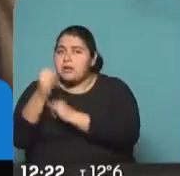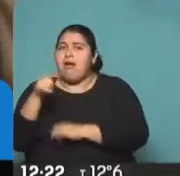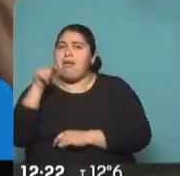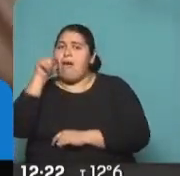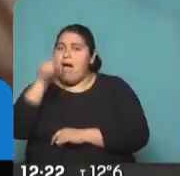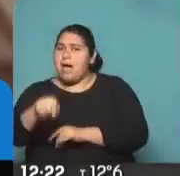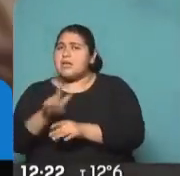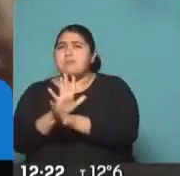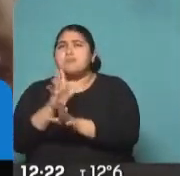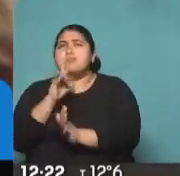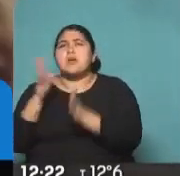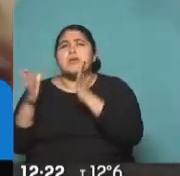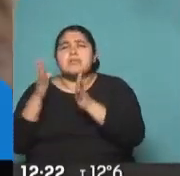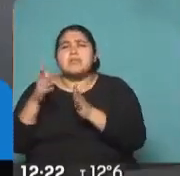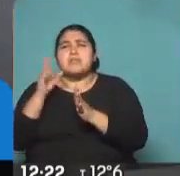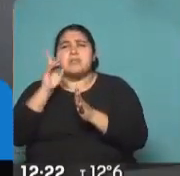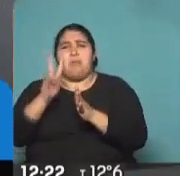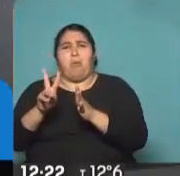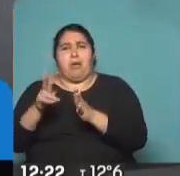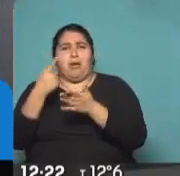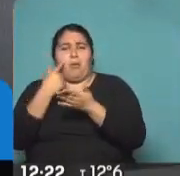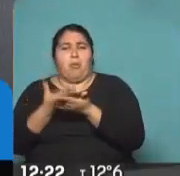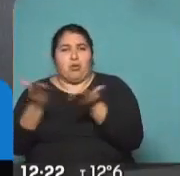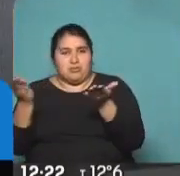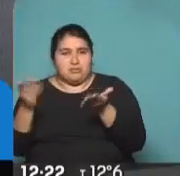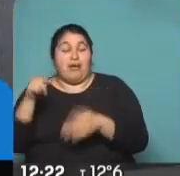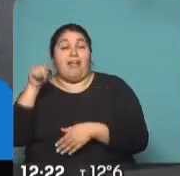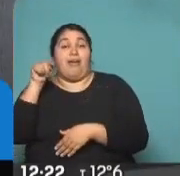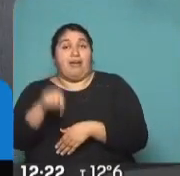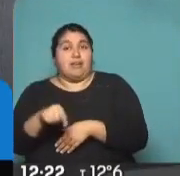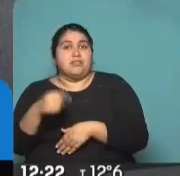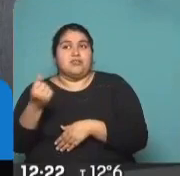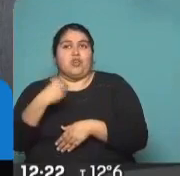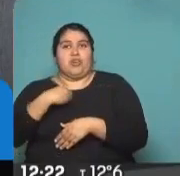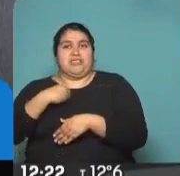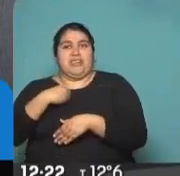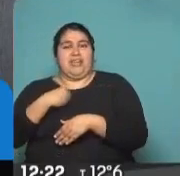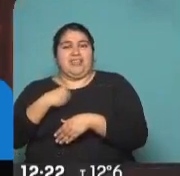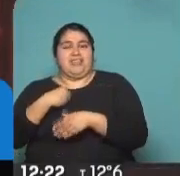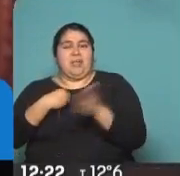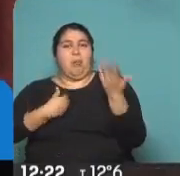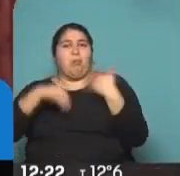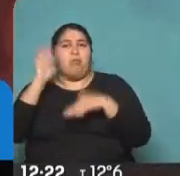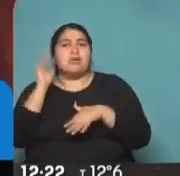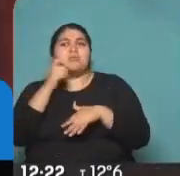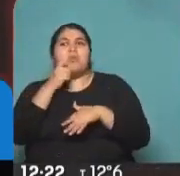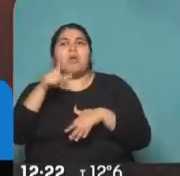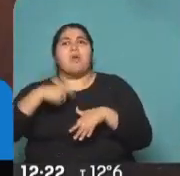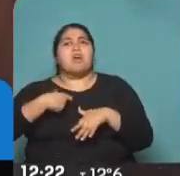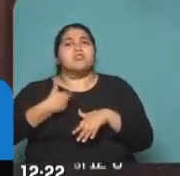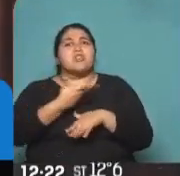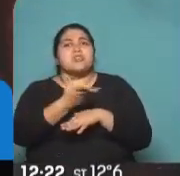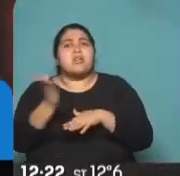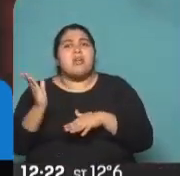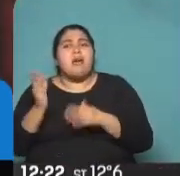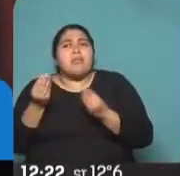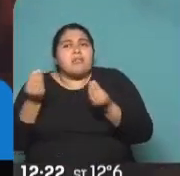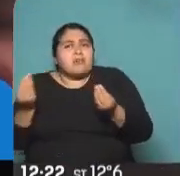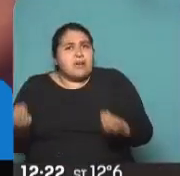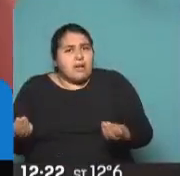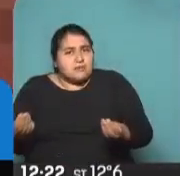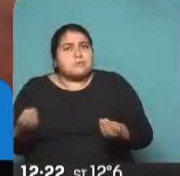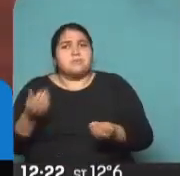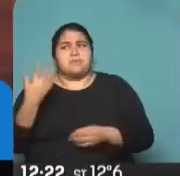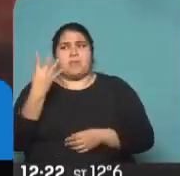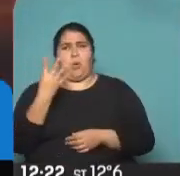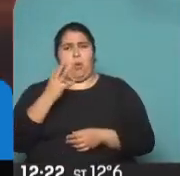tiempo en la política que es central. Y me da la sensación de que, bueno, que gran parte de la sociedad entendió que cuatro